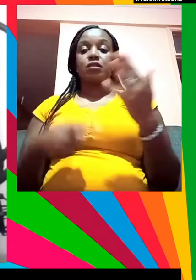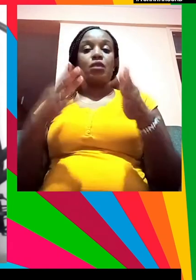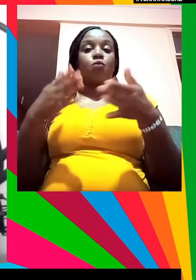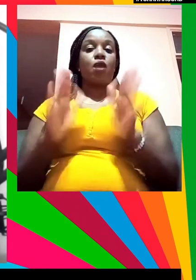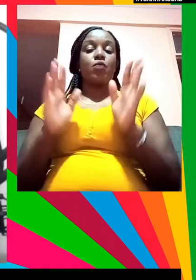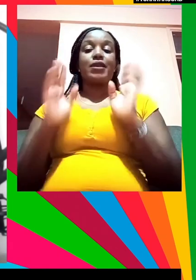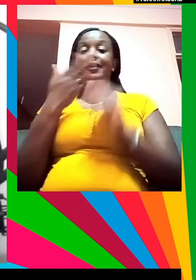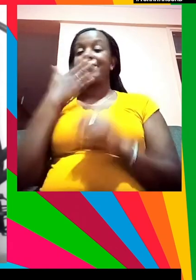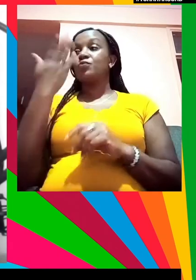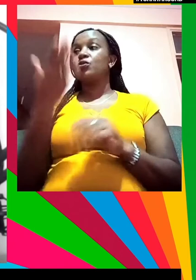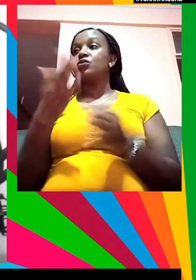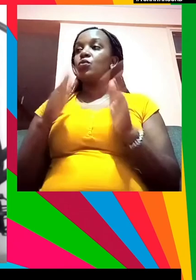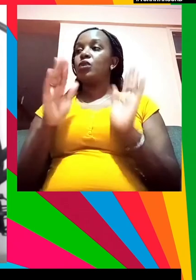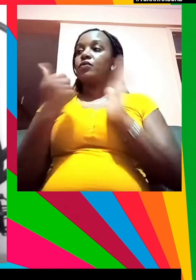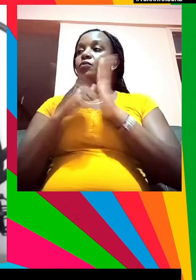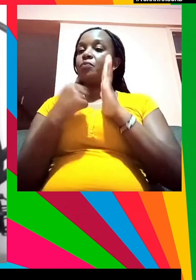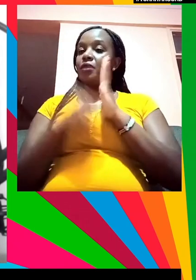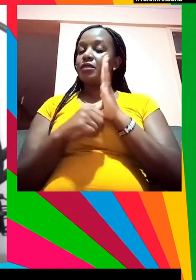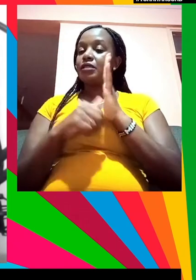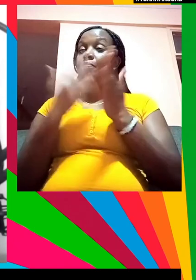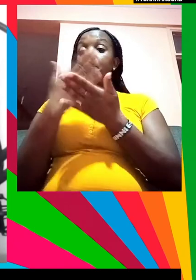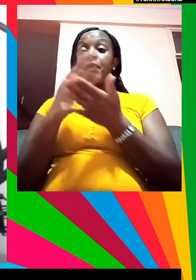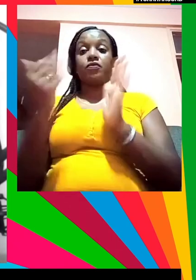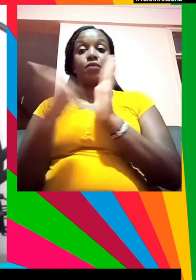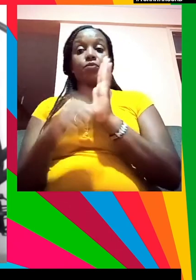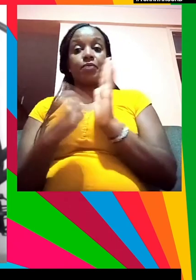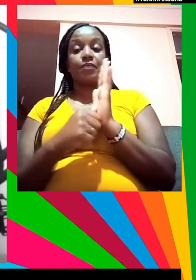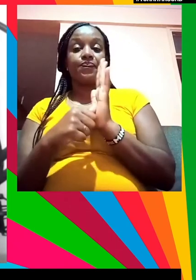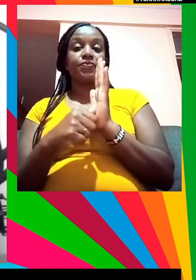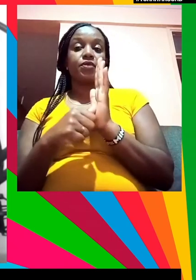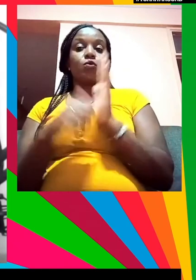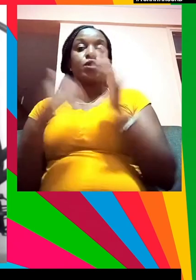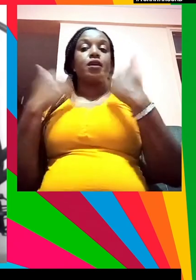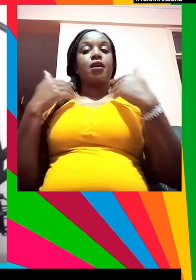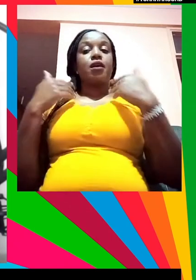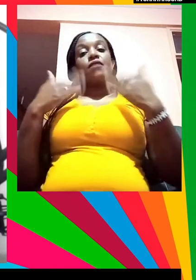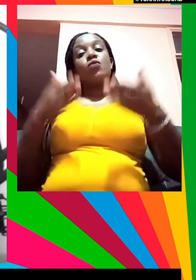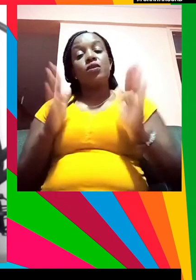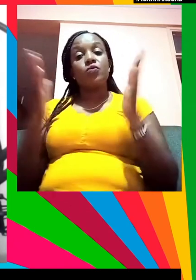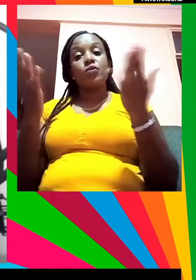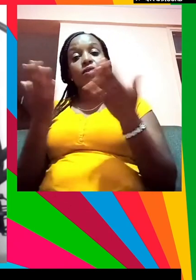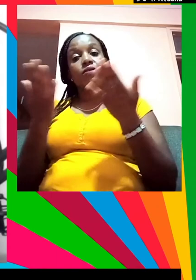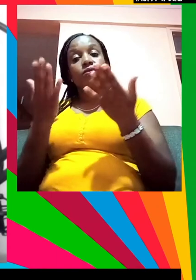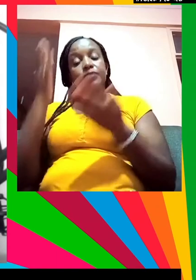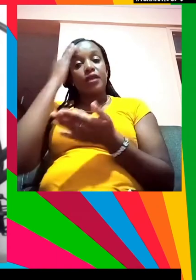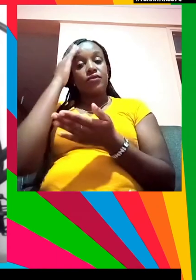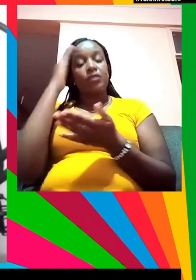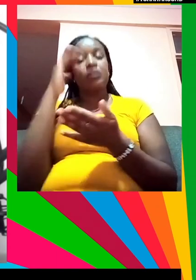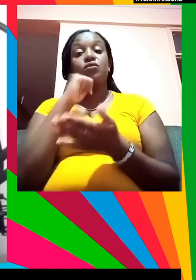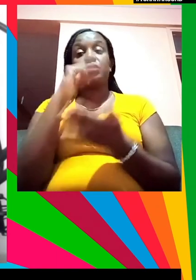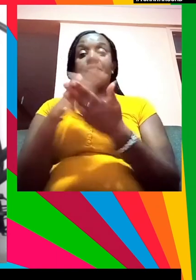si la forma en que respondemos a la crisis es parte de la crisis en cierto sentido y sé que esto no se dice a menudo